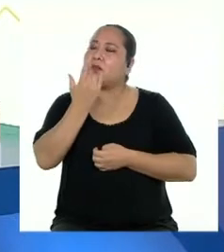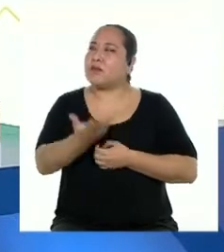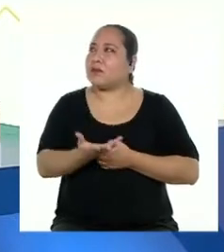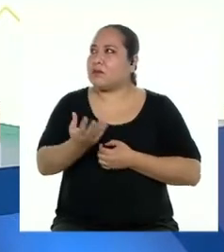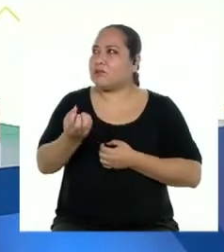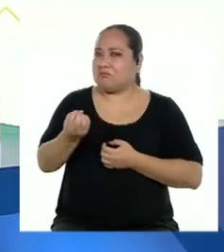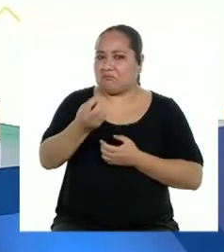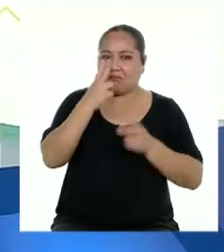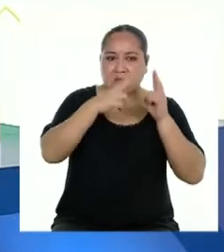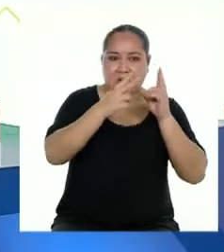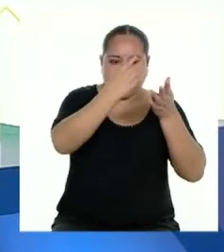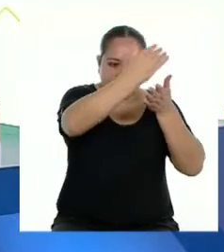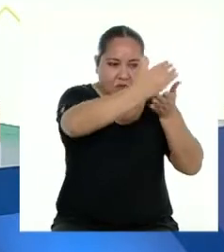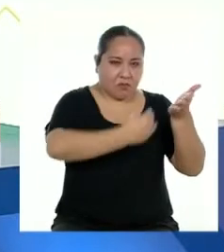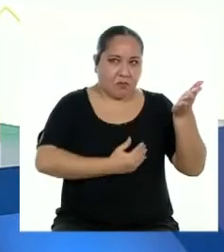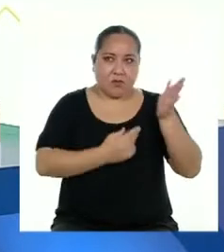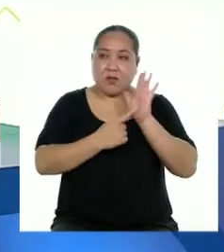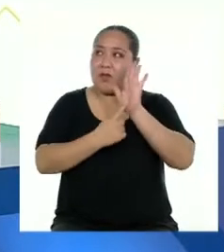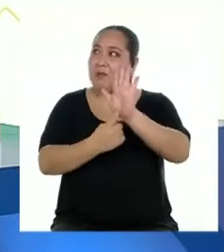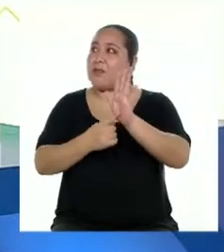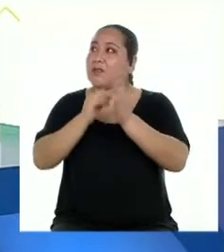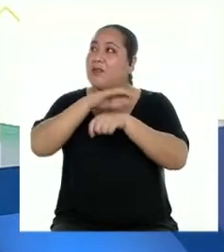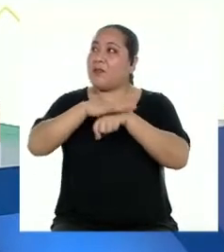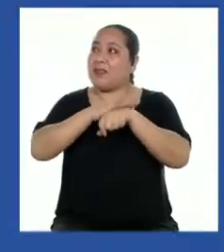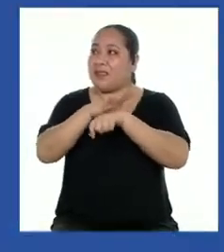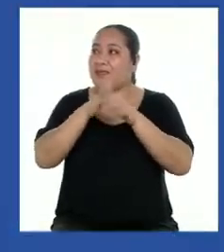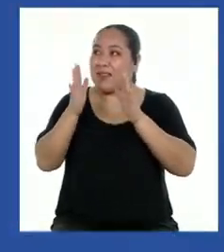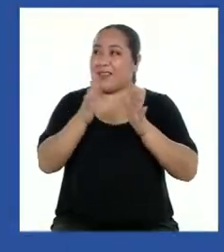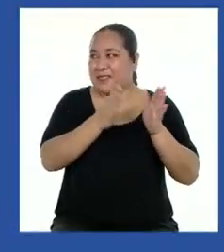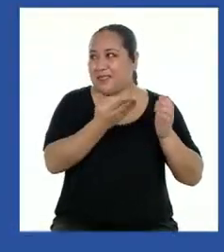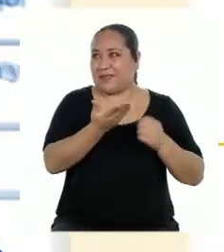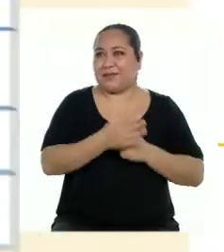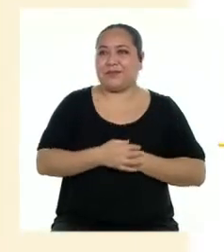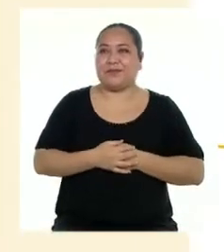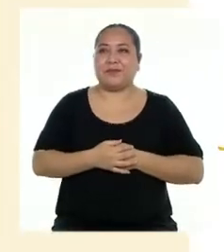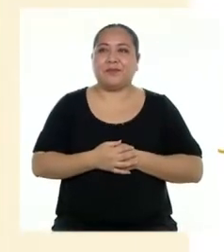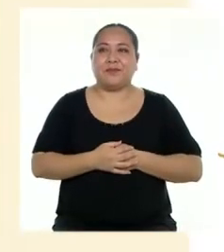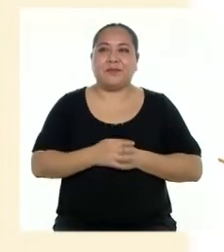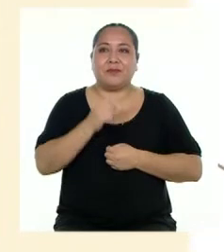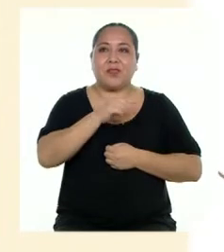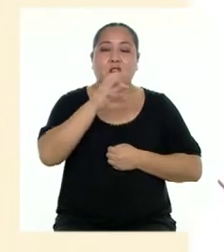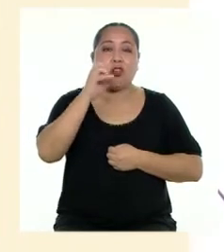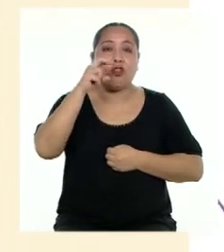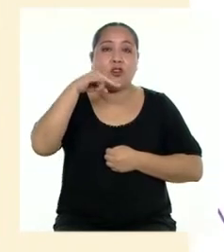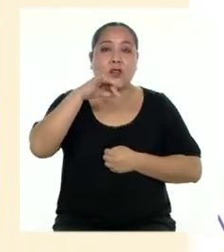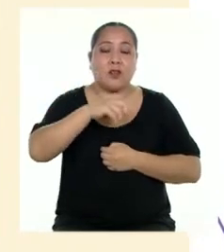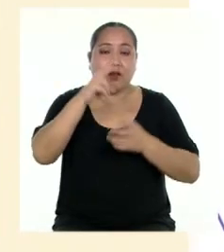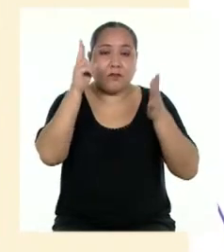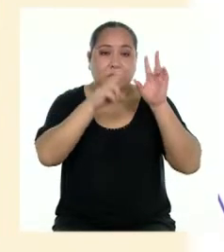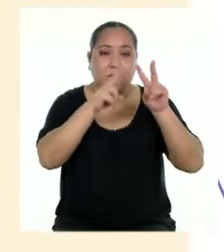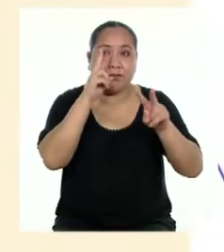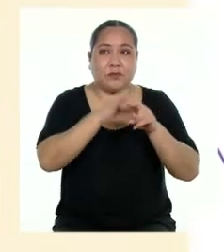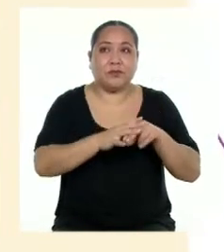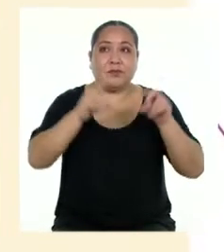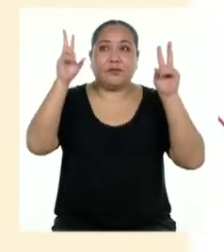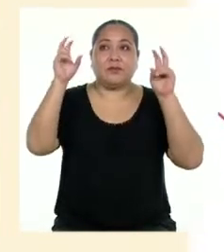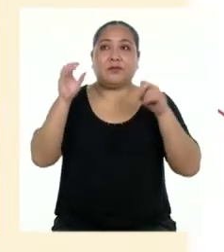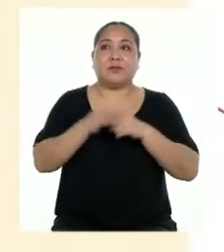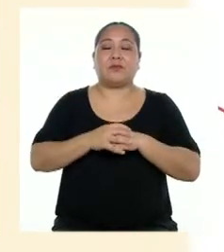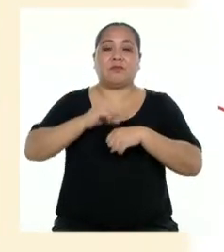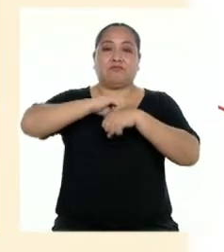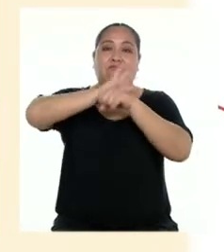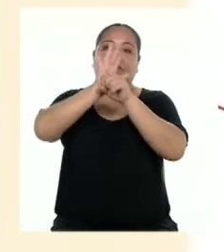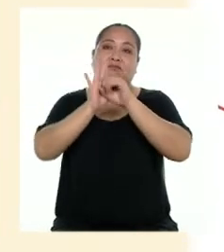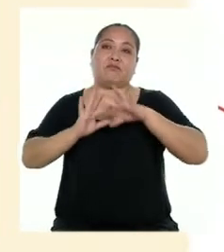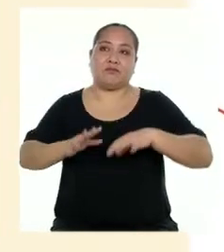que nos llegó? Le muestro primero la planificación que se hizo. La crónica que vamos a revisar tiene como tema a la